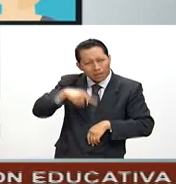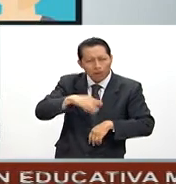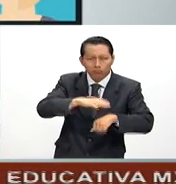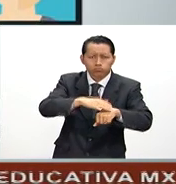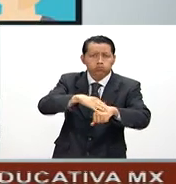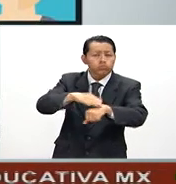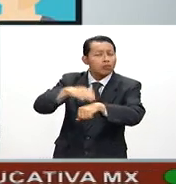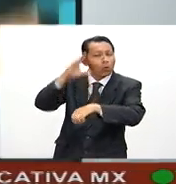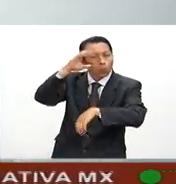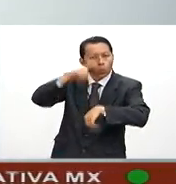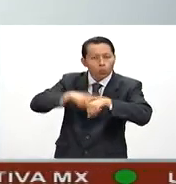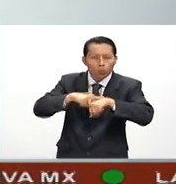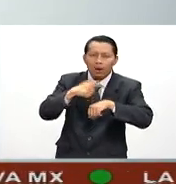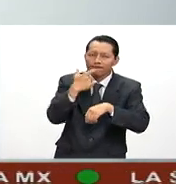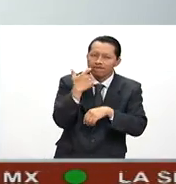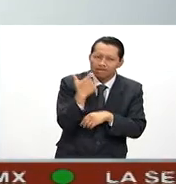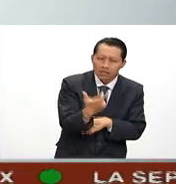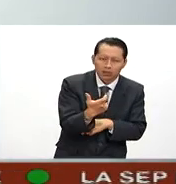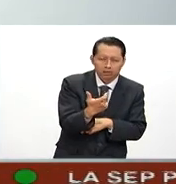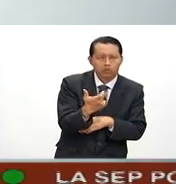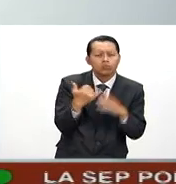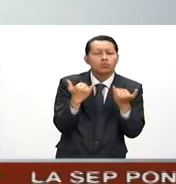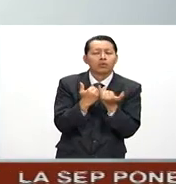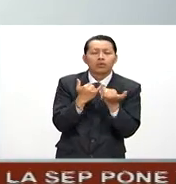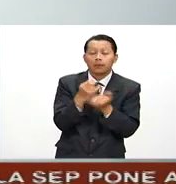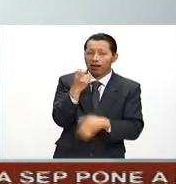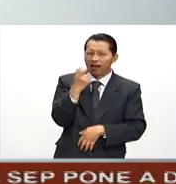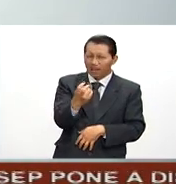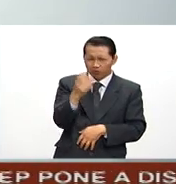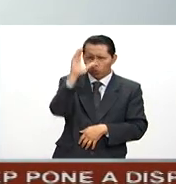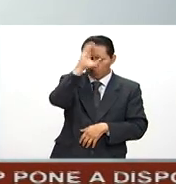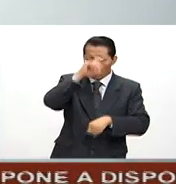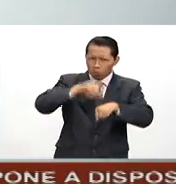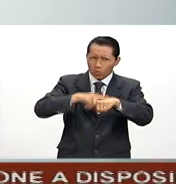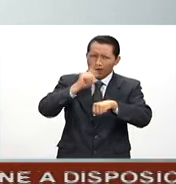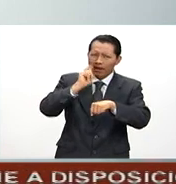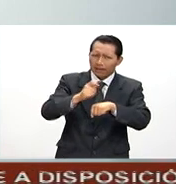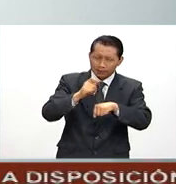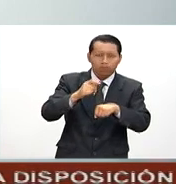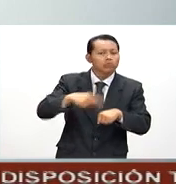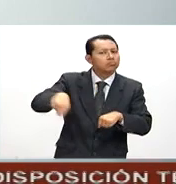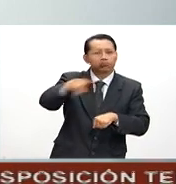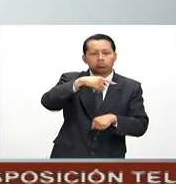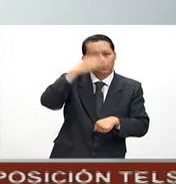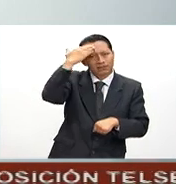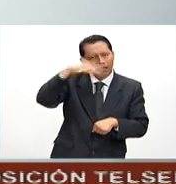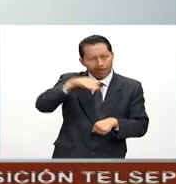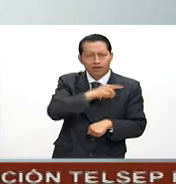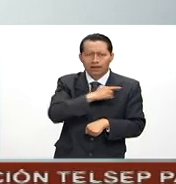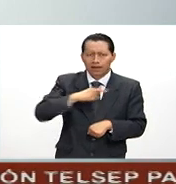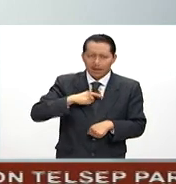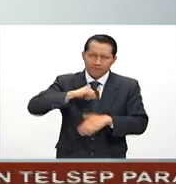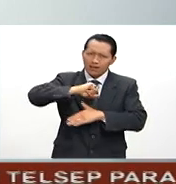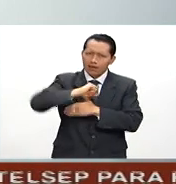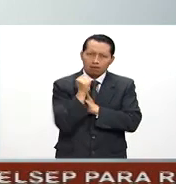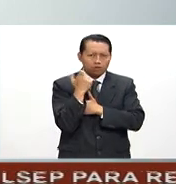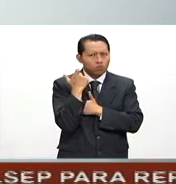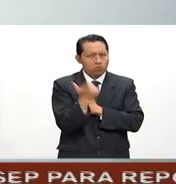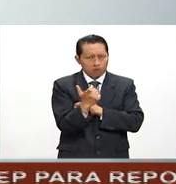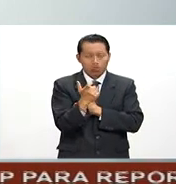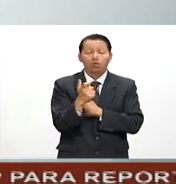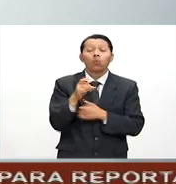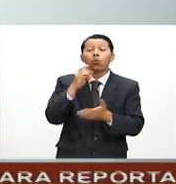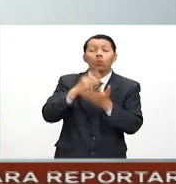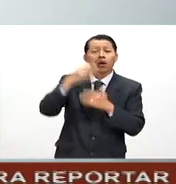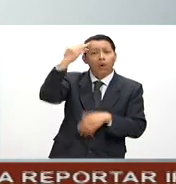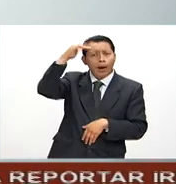cultura financiera. Y parte de esa cultura financiera es tener la conciencia de que debemos empezar a ahorrar, no solo en edad adulta,